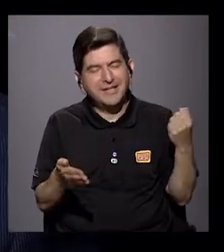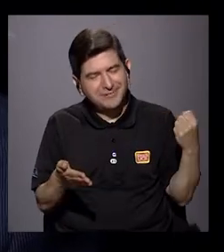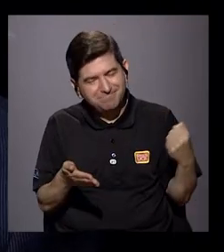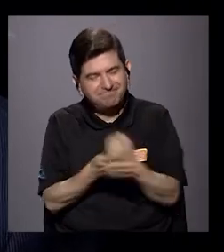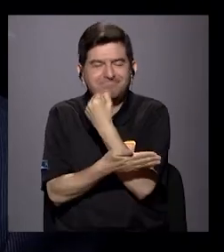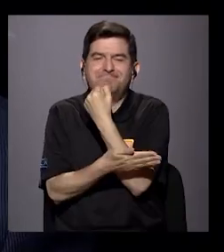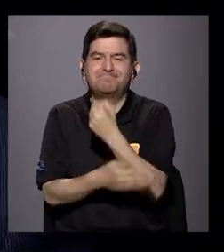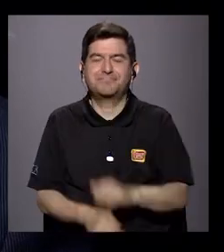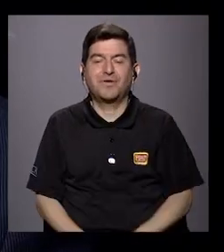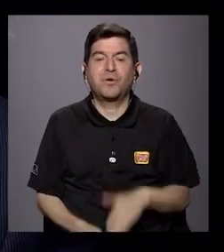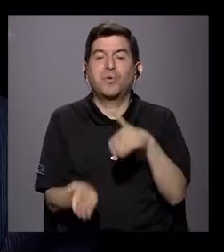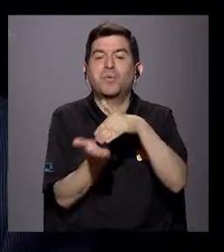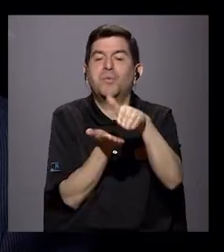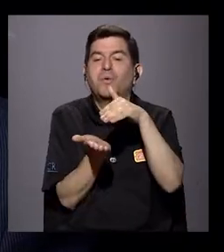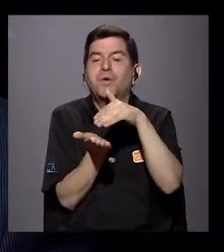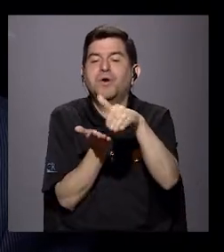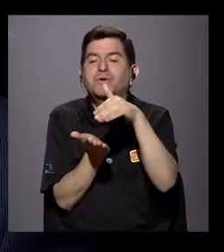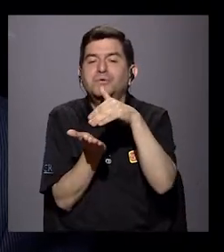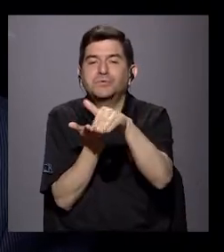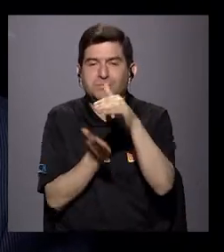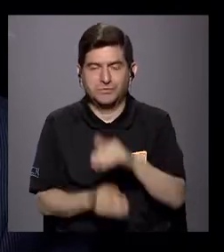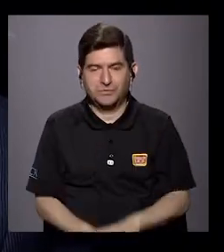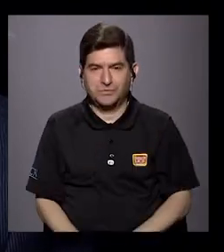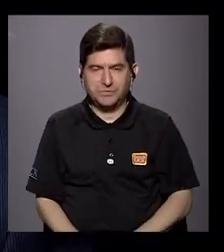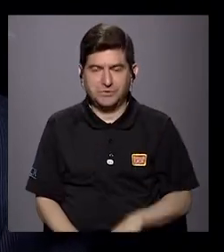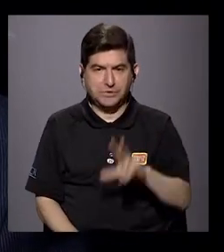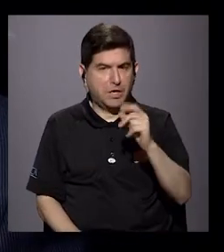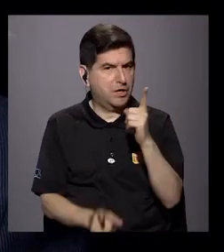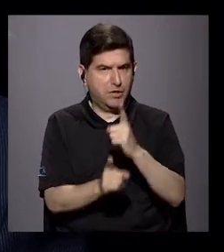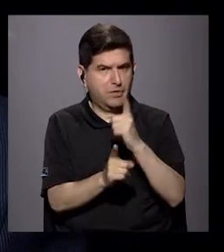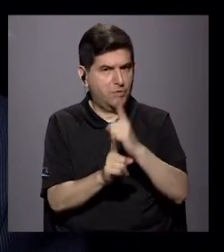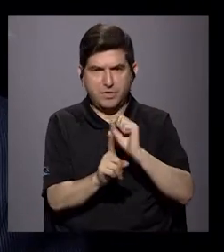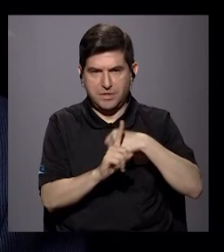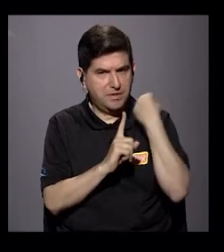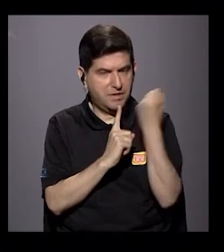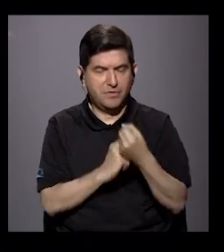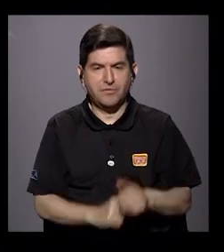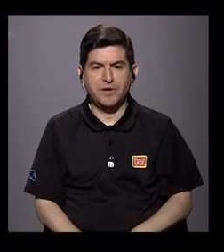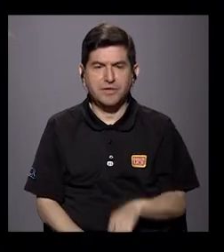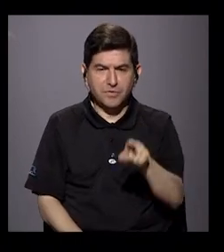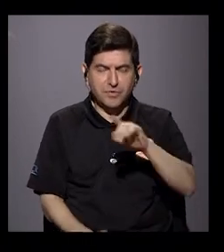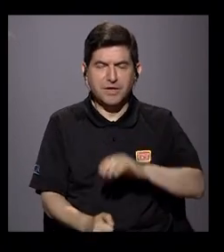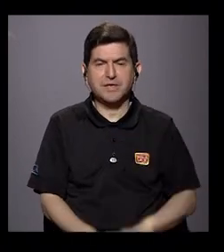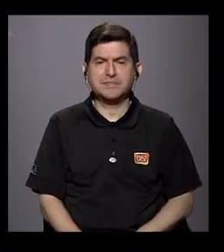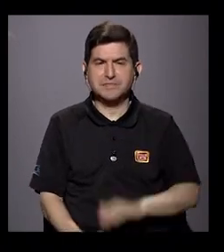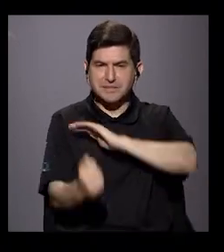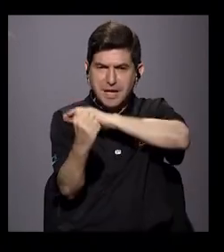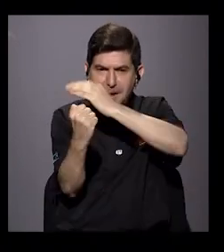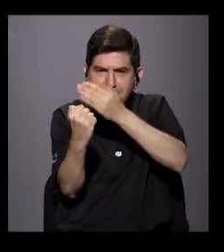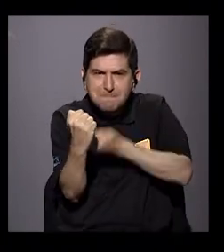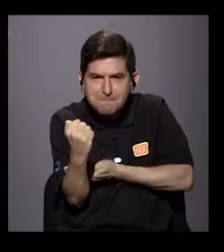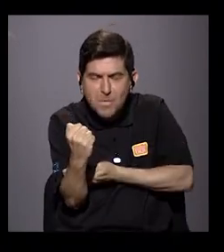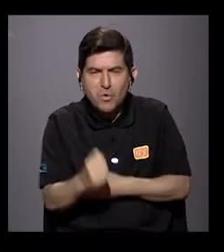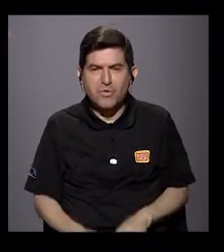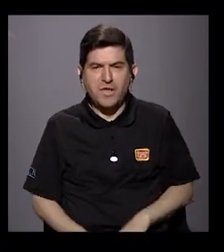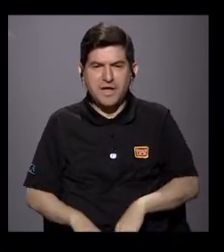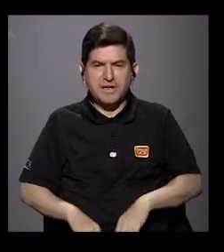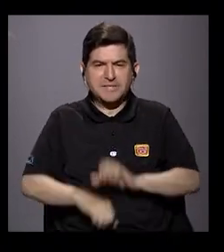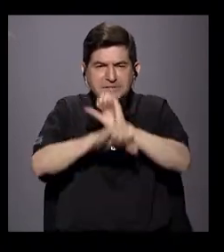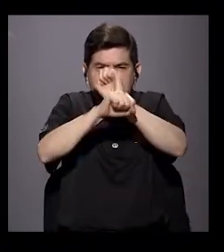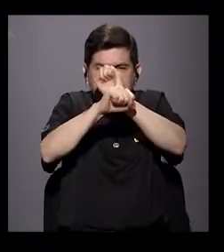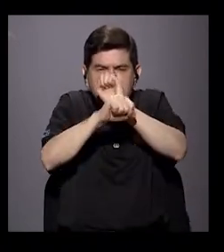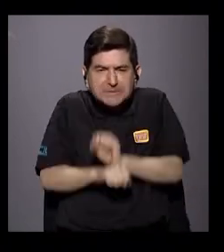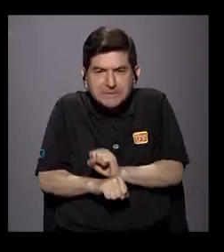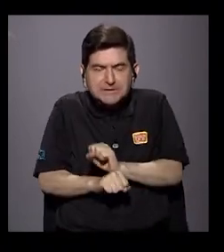lamentablemente, como excusa, cuando no debería hacerlo. Y vea cómo ese poder conservador entra